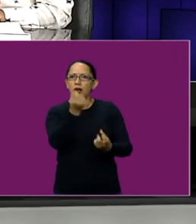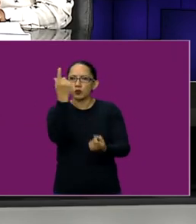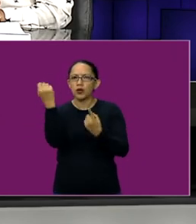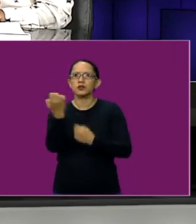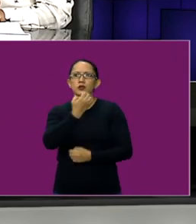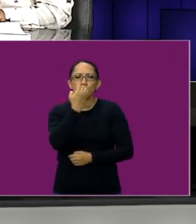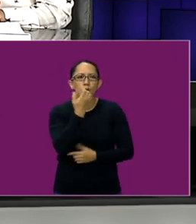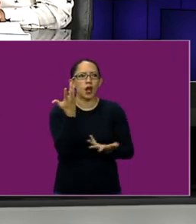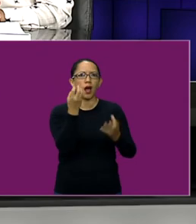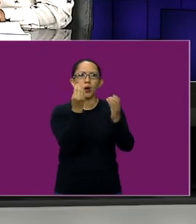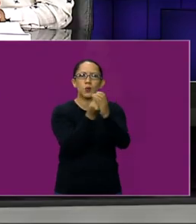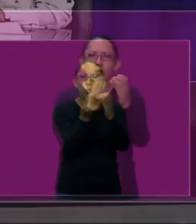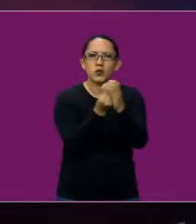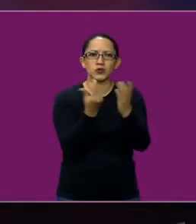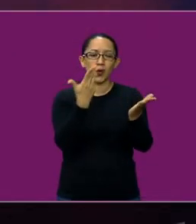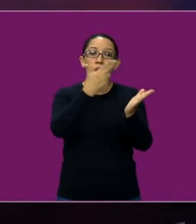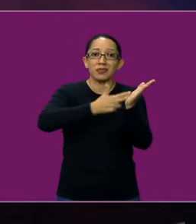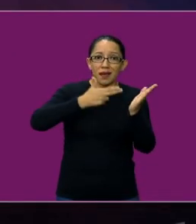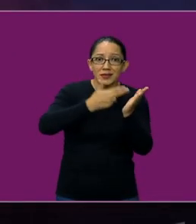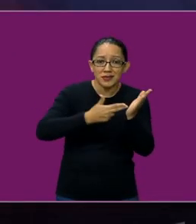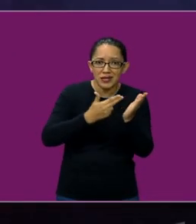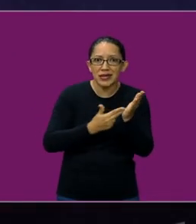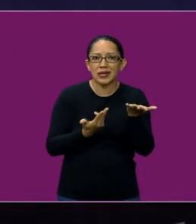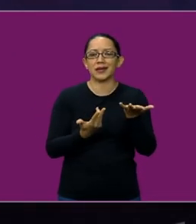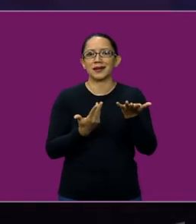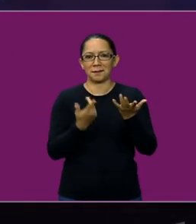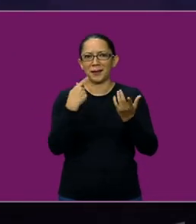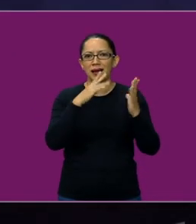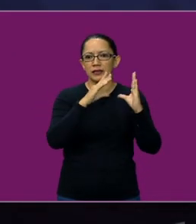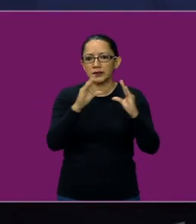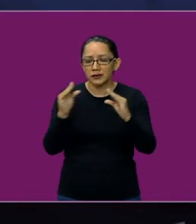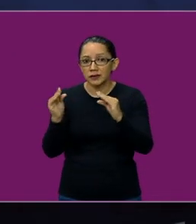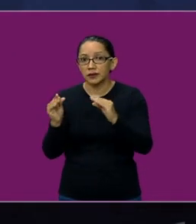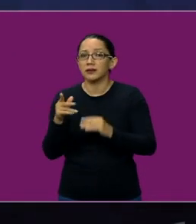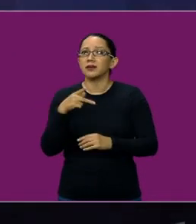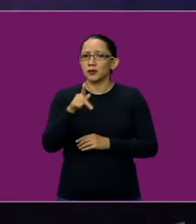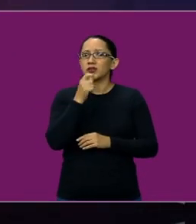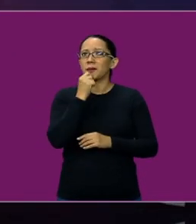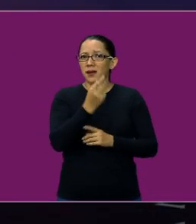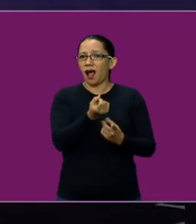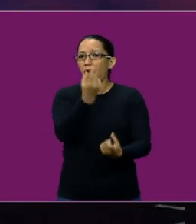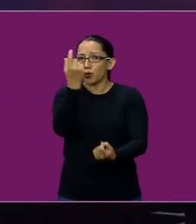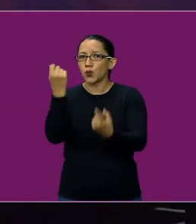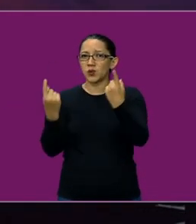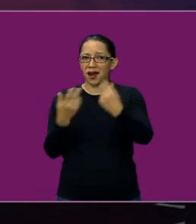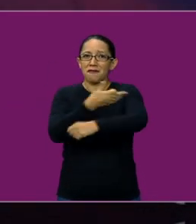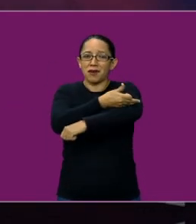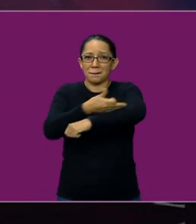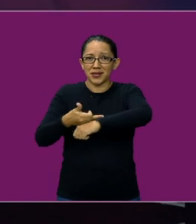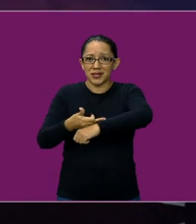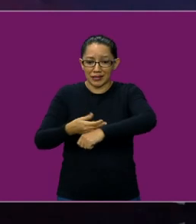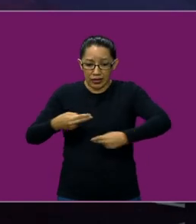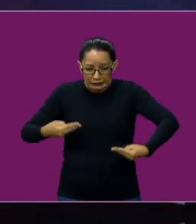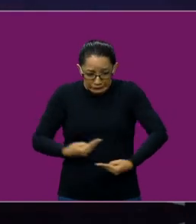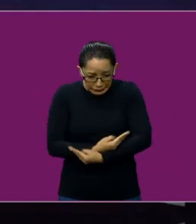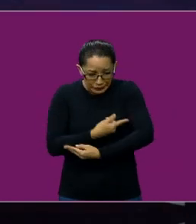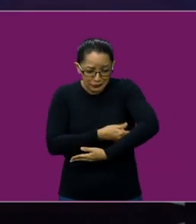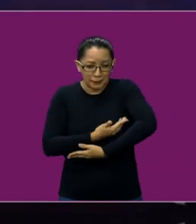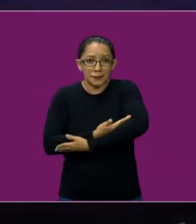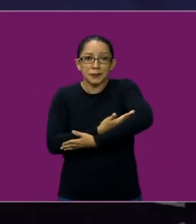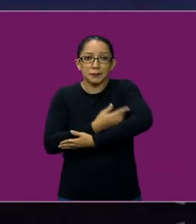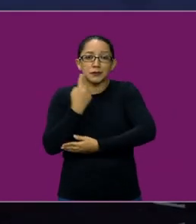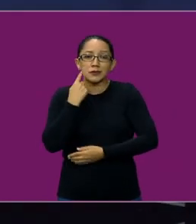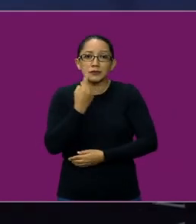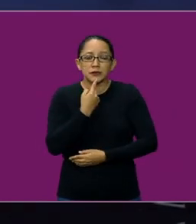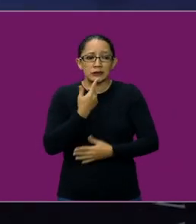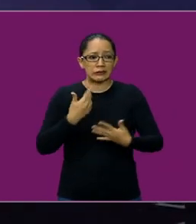personas que incluso todavía tienen ese temor de decir, tengo un hijo sordo. Exacto, algunas personas. Que ya es mínimo, pero aún